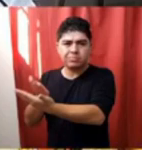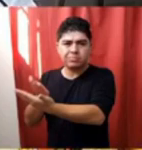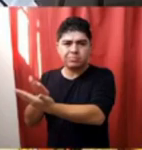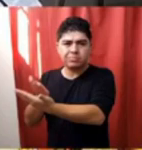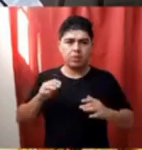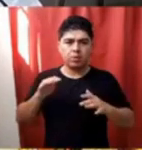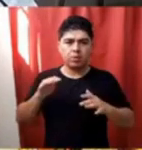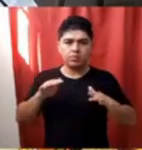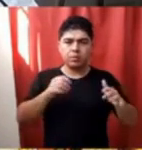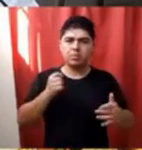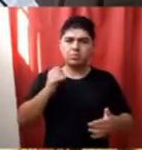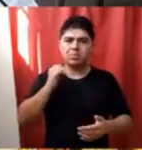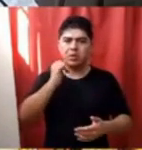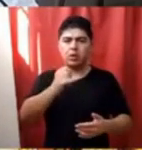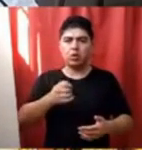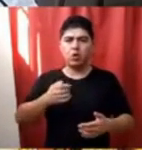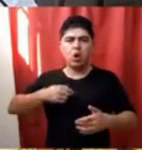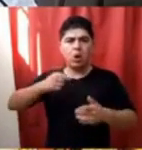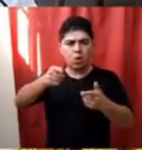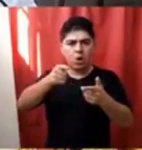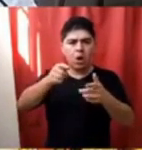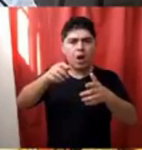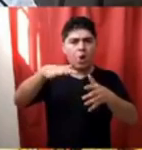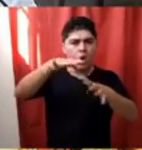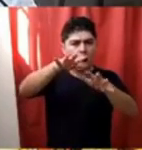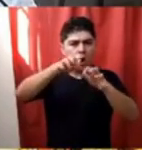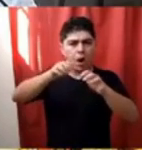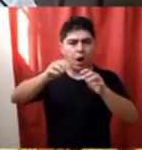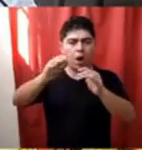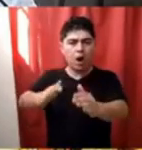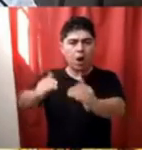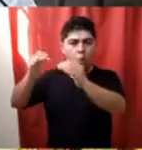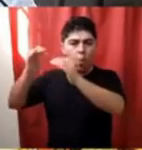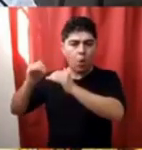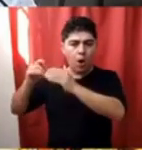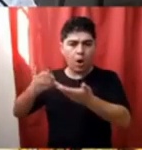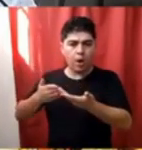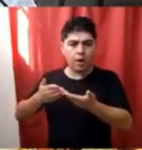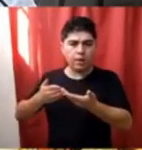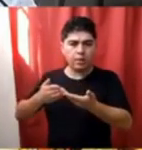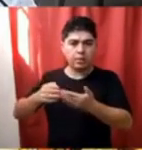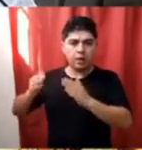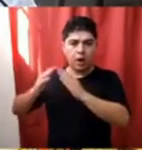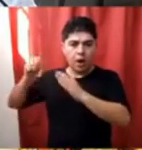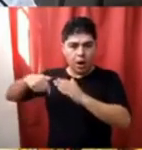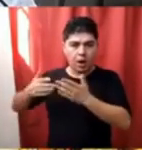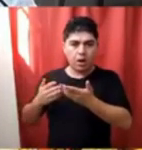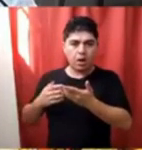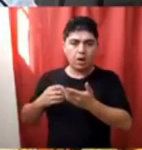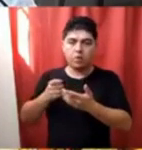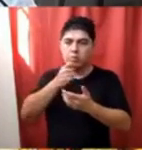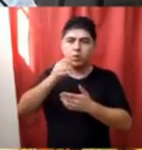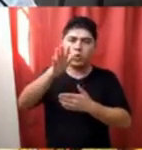igualarlos si se quiere en las condiciones que tienen algunas empresas,